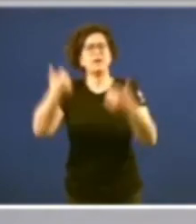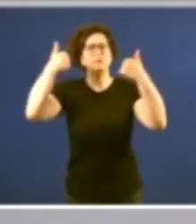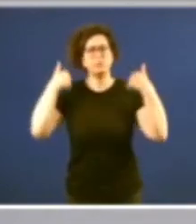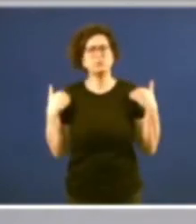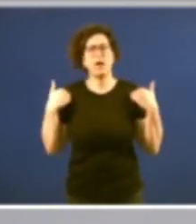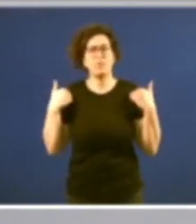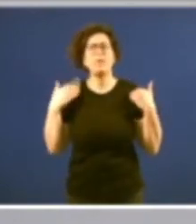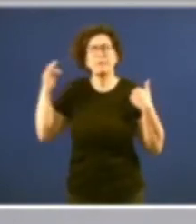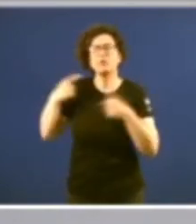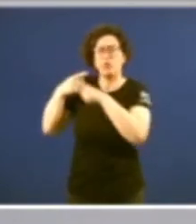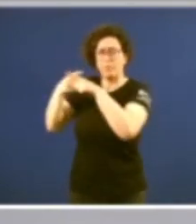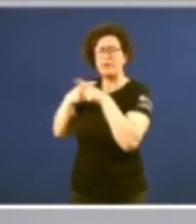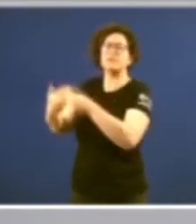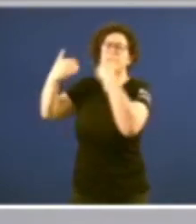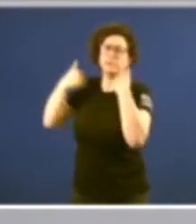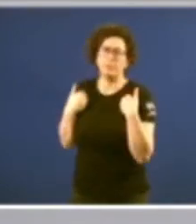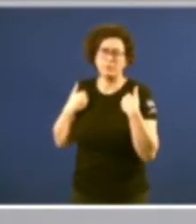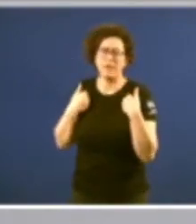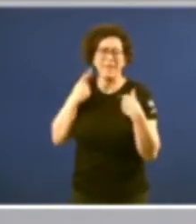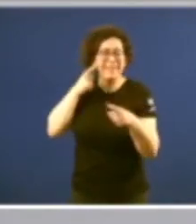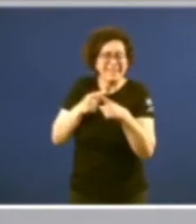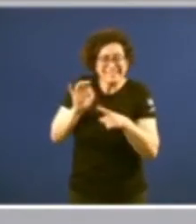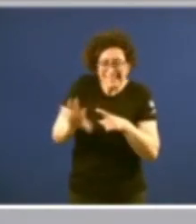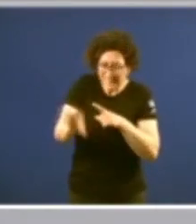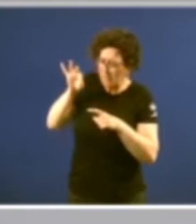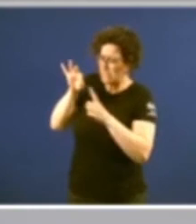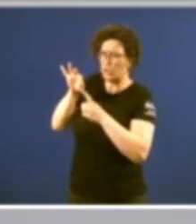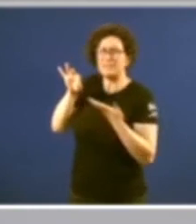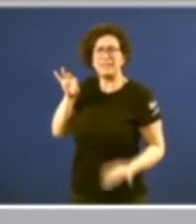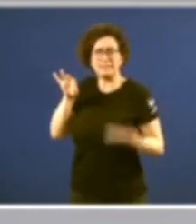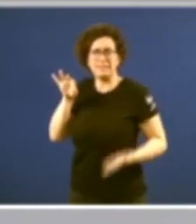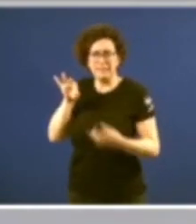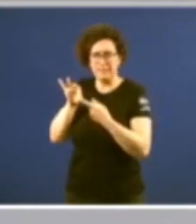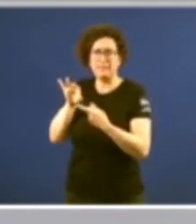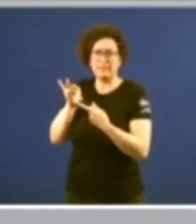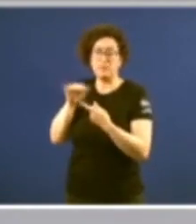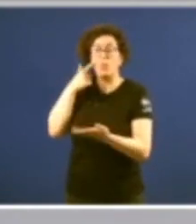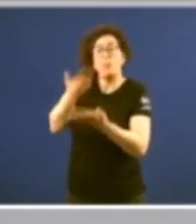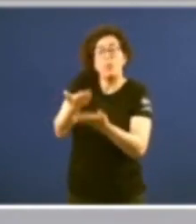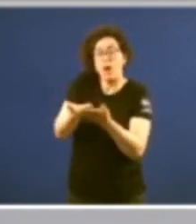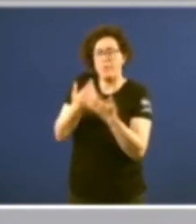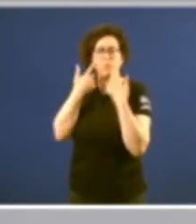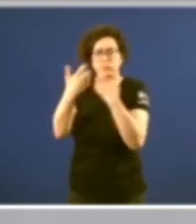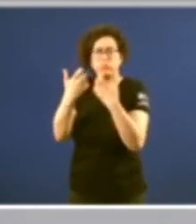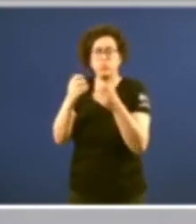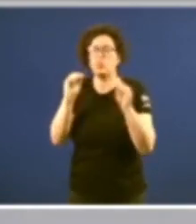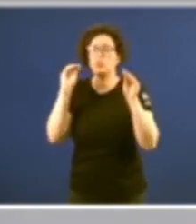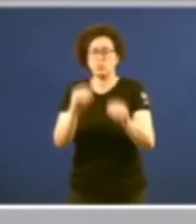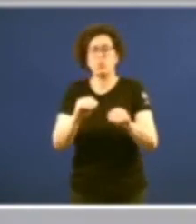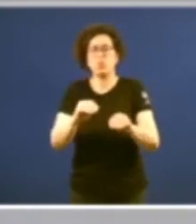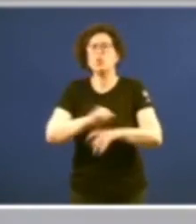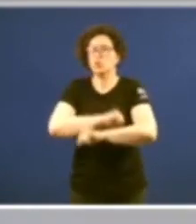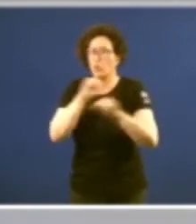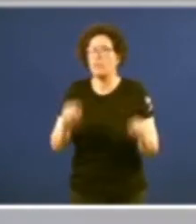corresponsabiliza de decisións trascendentes dando unha prova máis que notable da súa solidez